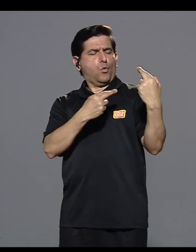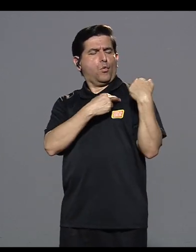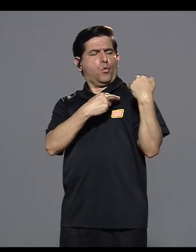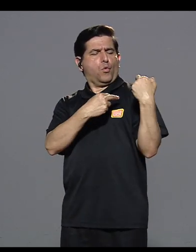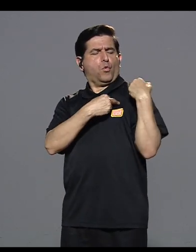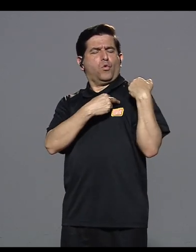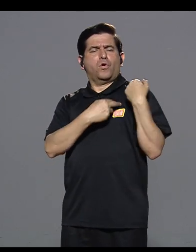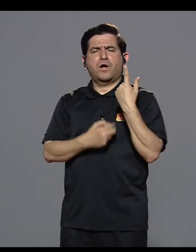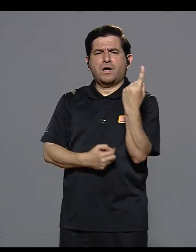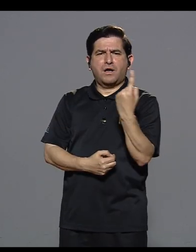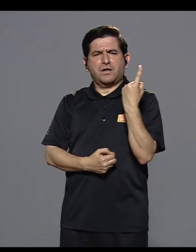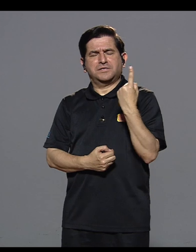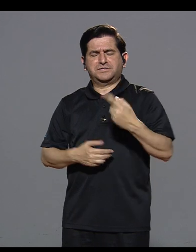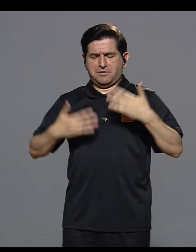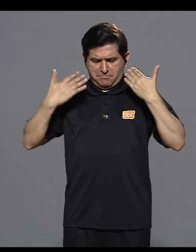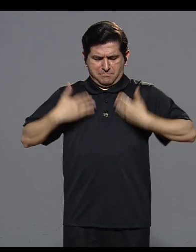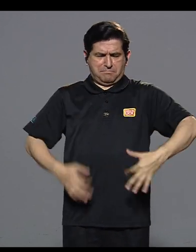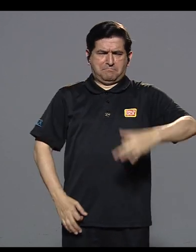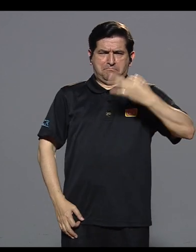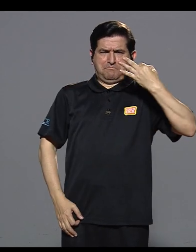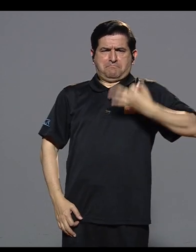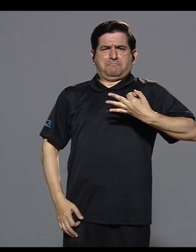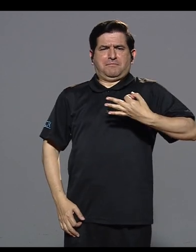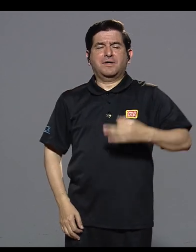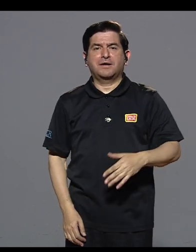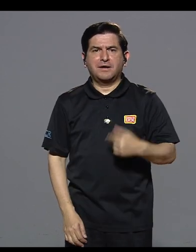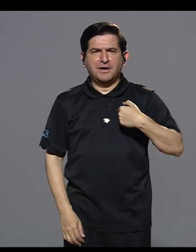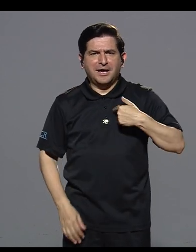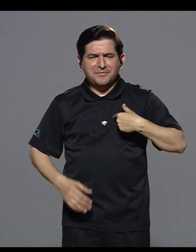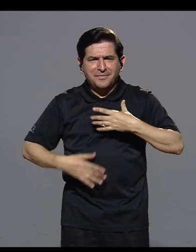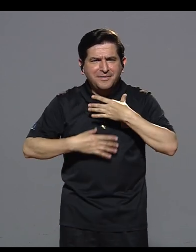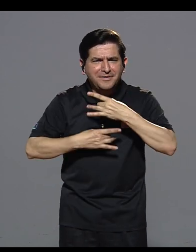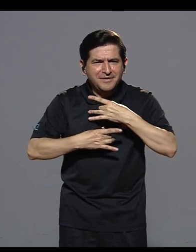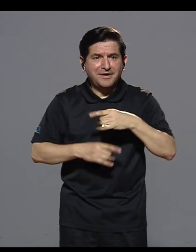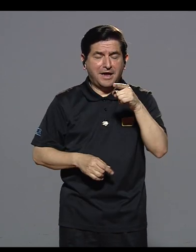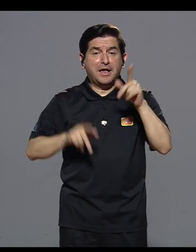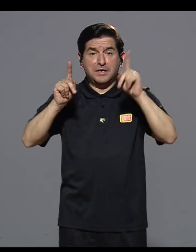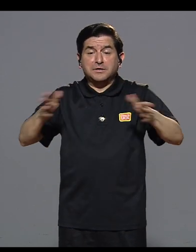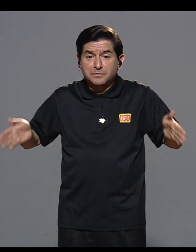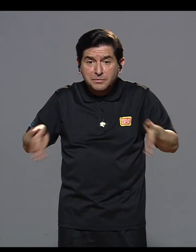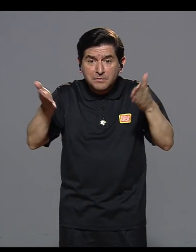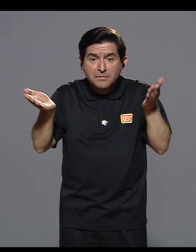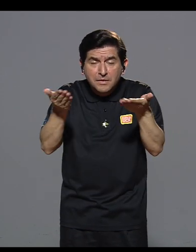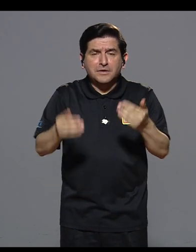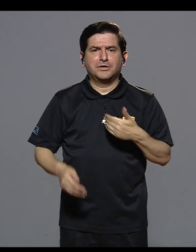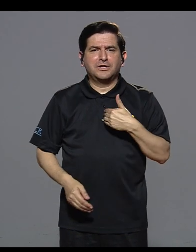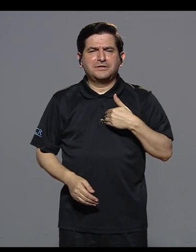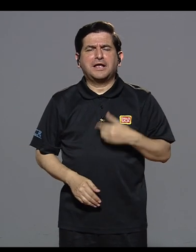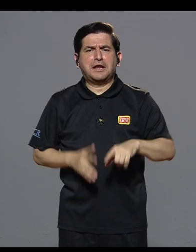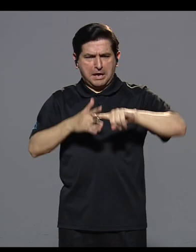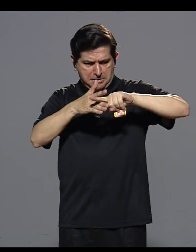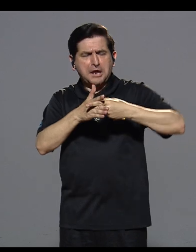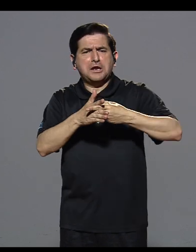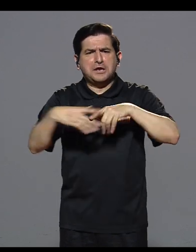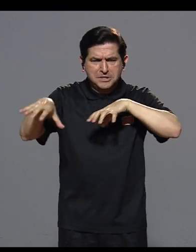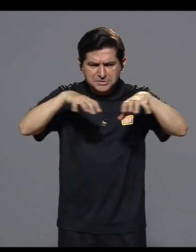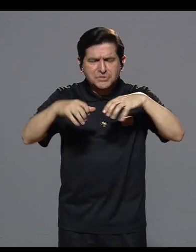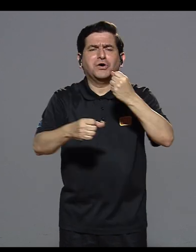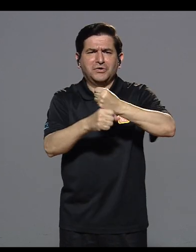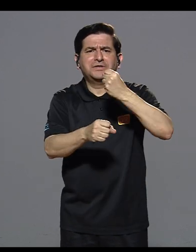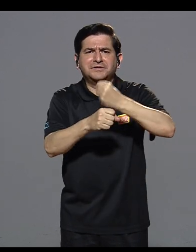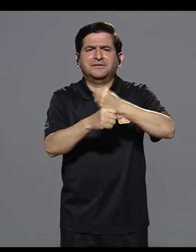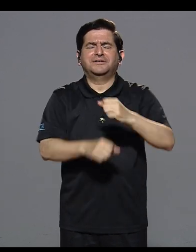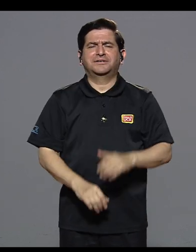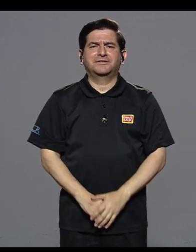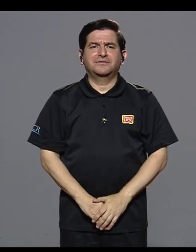Brian es súper responsable, siempre viene impecable y me llama mucho la atención que es una persona proactiva. Tiene mucha